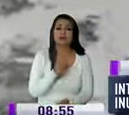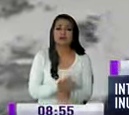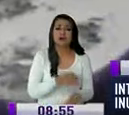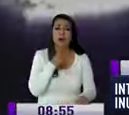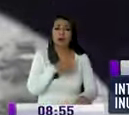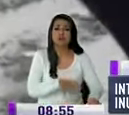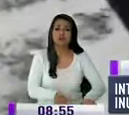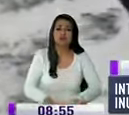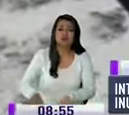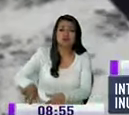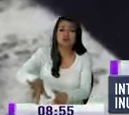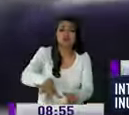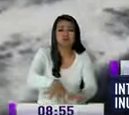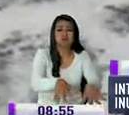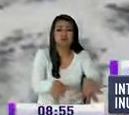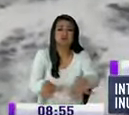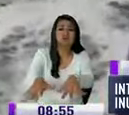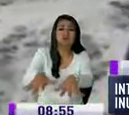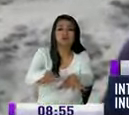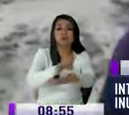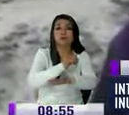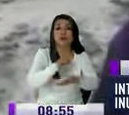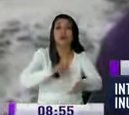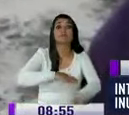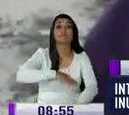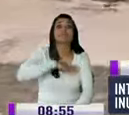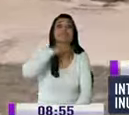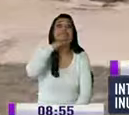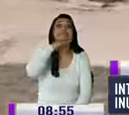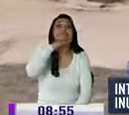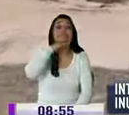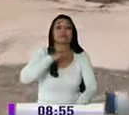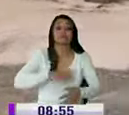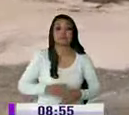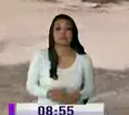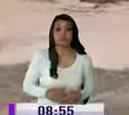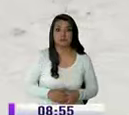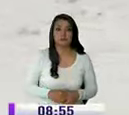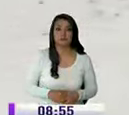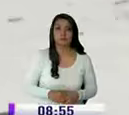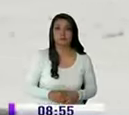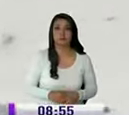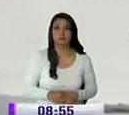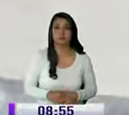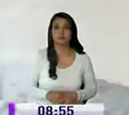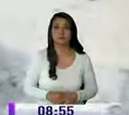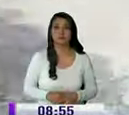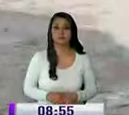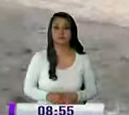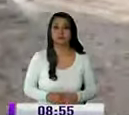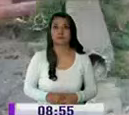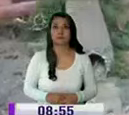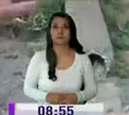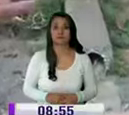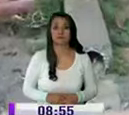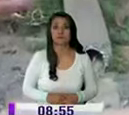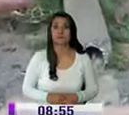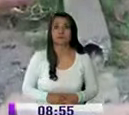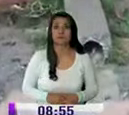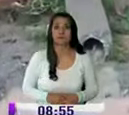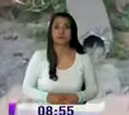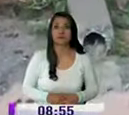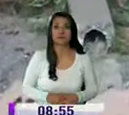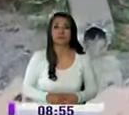todita el agua de la cruz ya nos ahogamos aquí en catamayo provincia de loja informó marcela